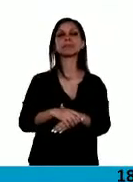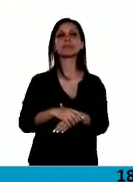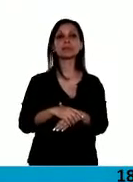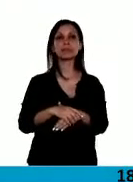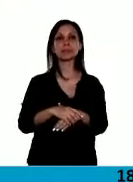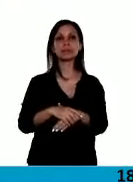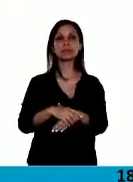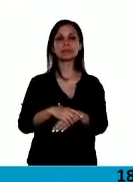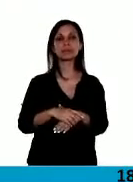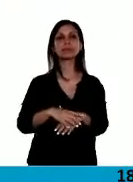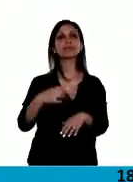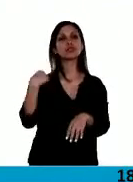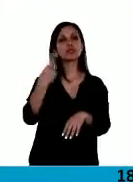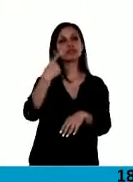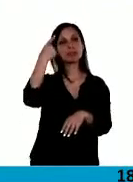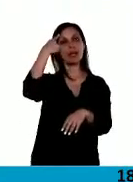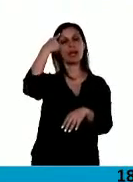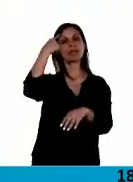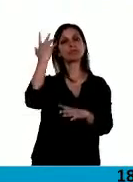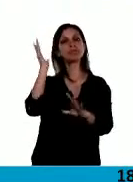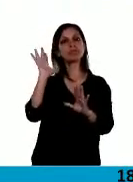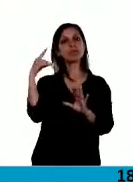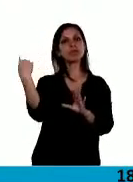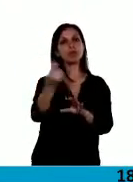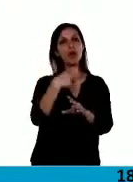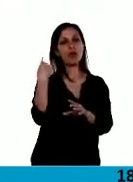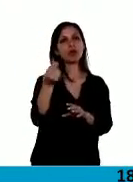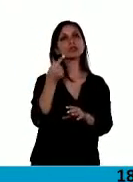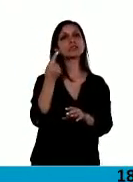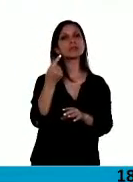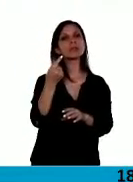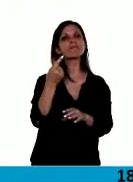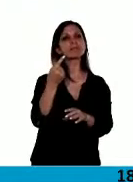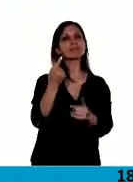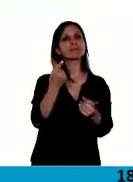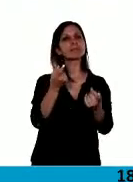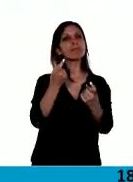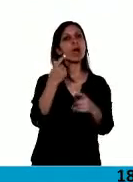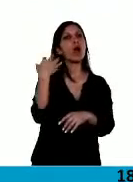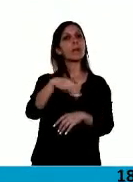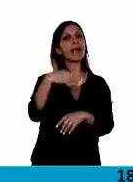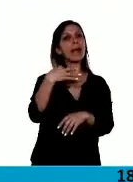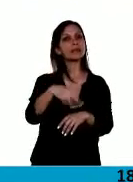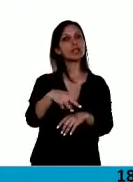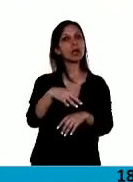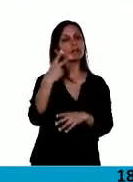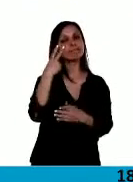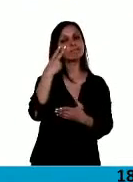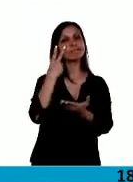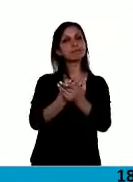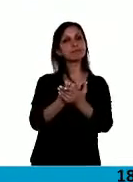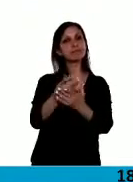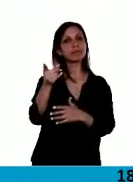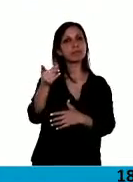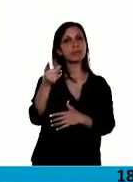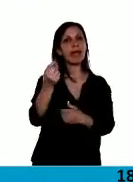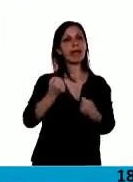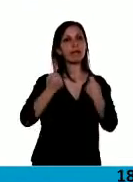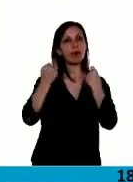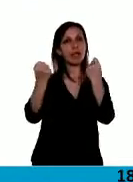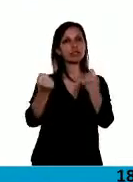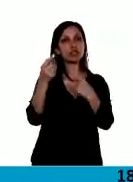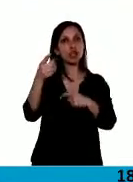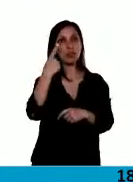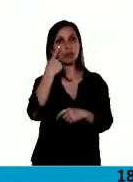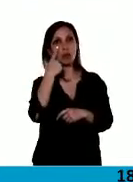todos nosotros tenemos la obligación de reconocer el esfuerzo de un municipio que